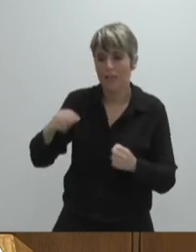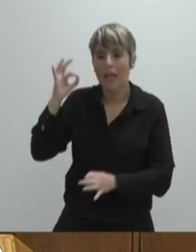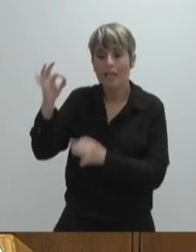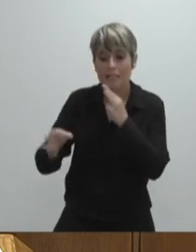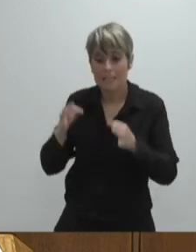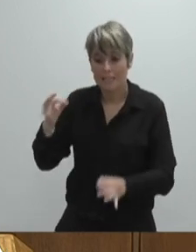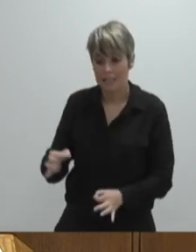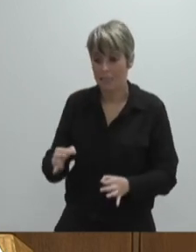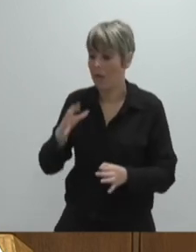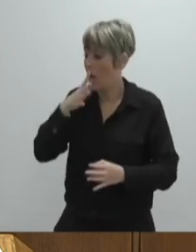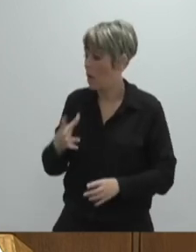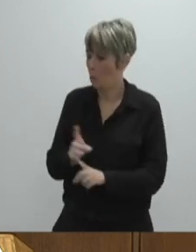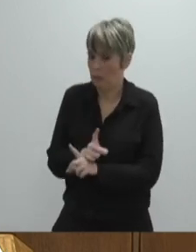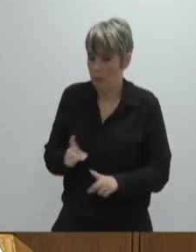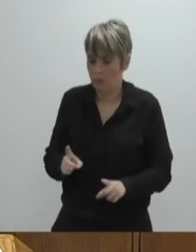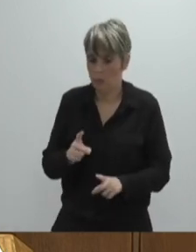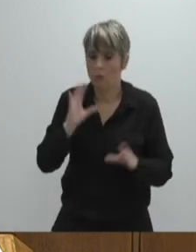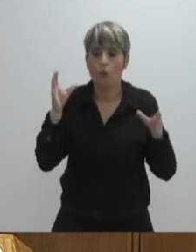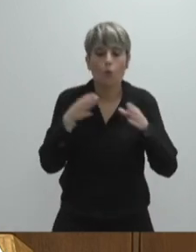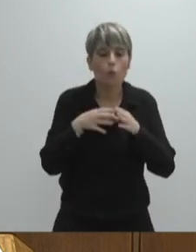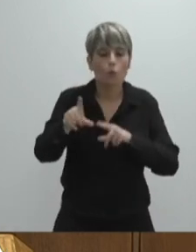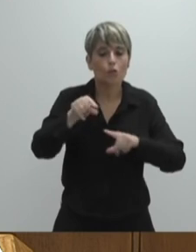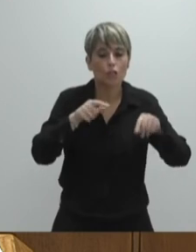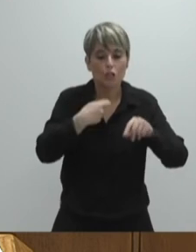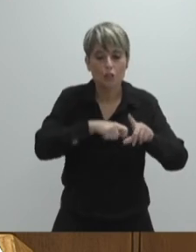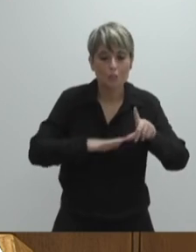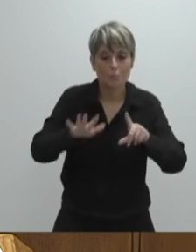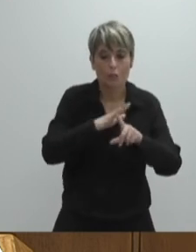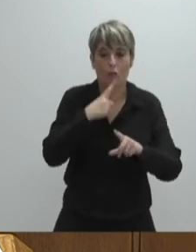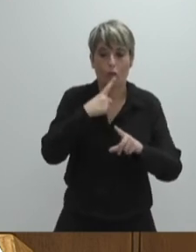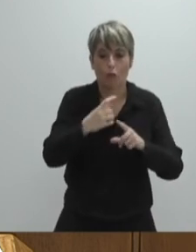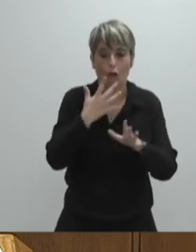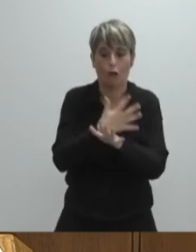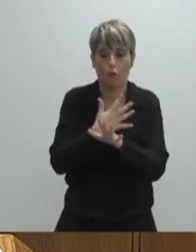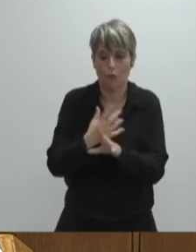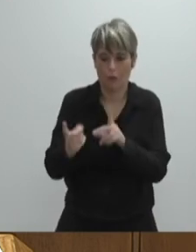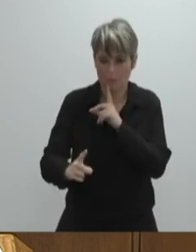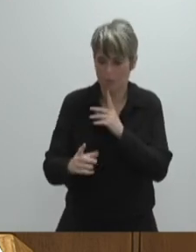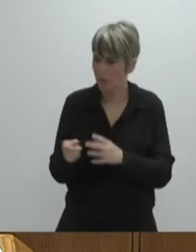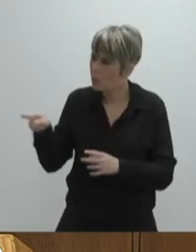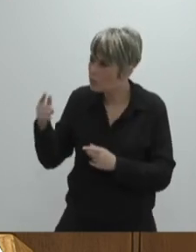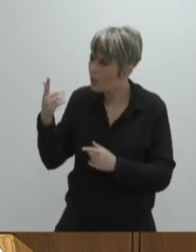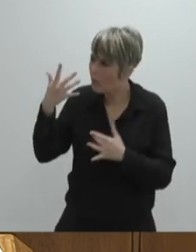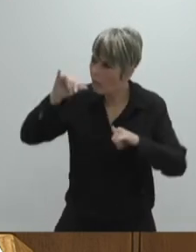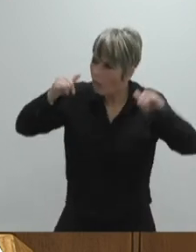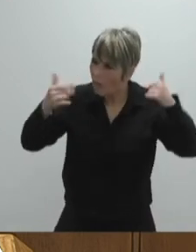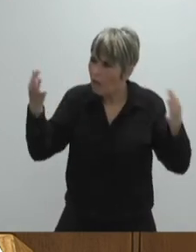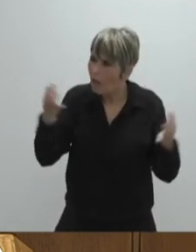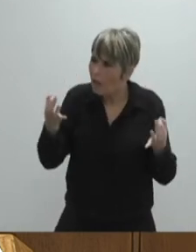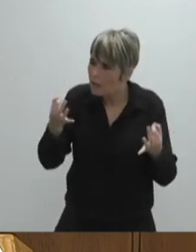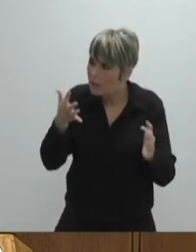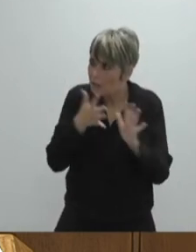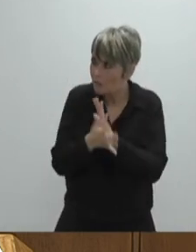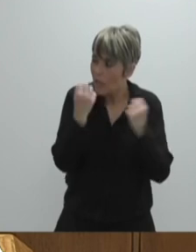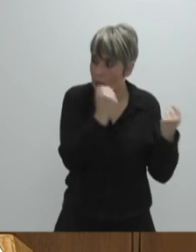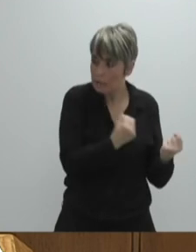en este caso, que la selección española debería haber jugado en Bilbao. ¿Qué pretende usted? ¿Sugiere que las instituciones deberíamos